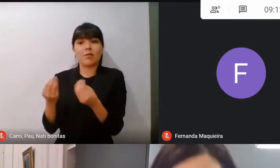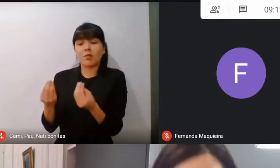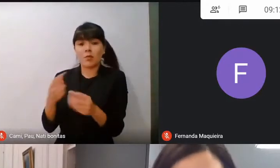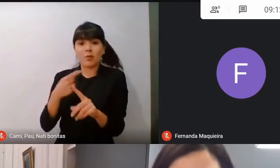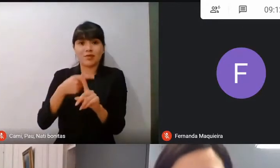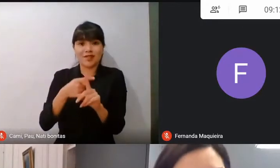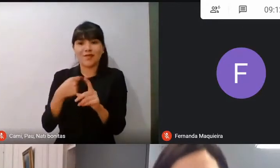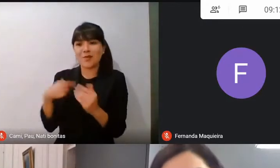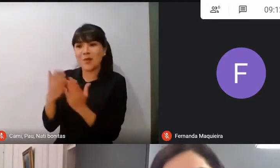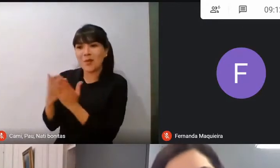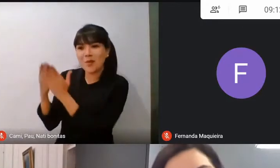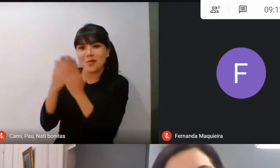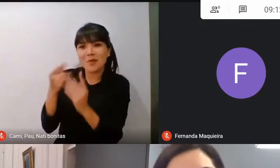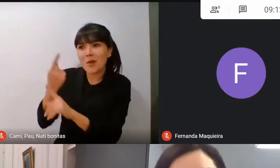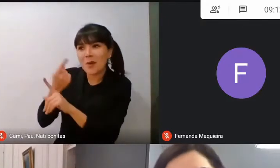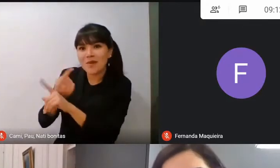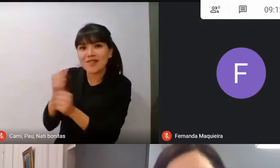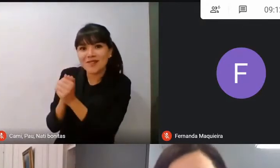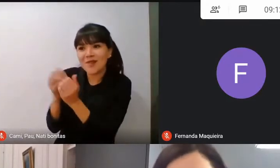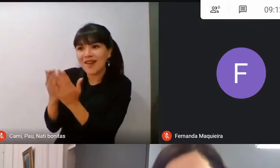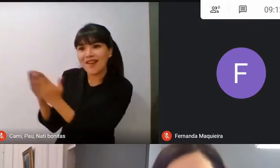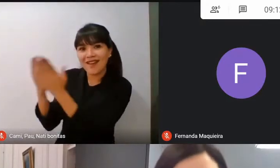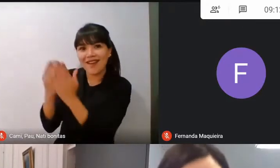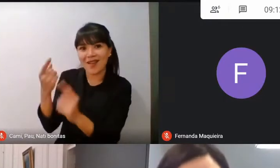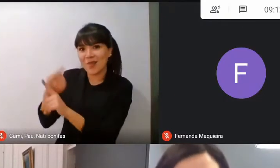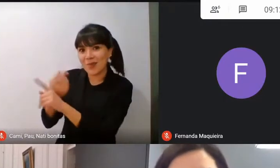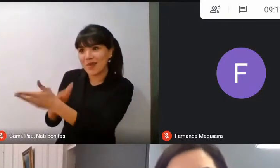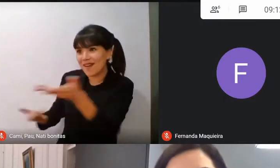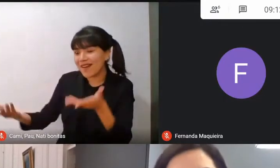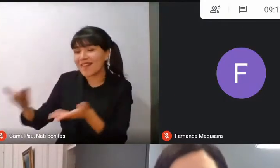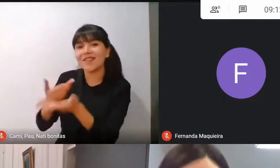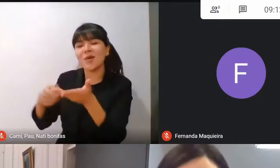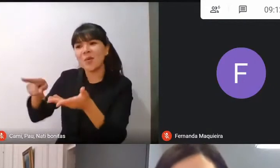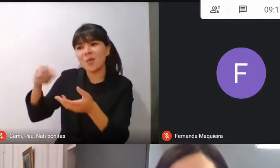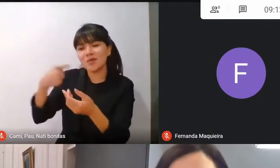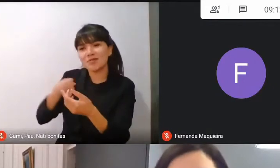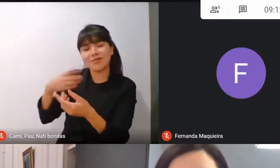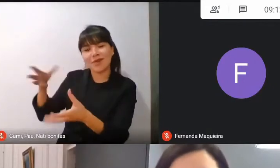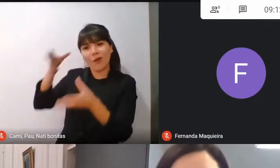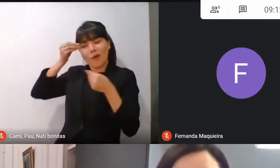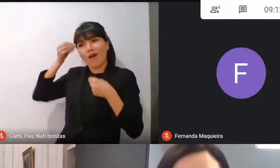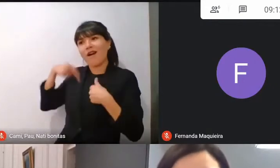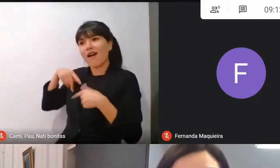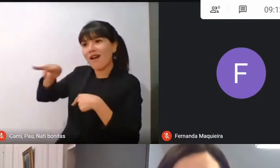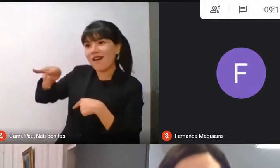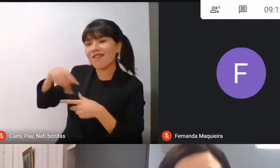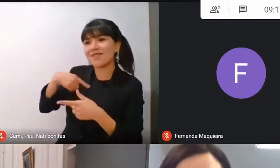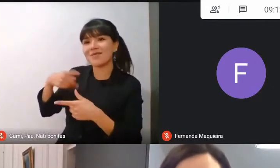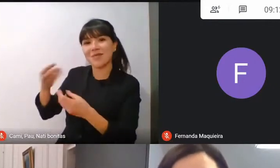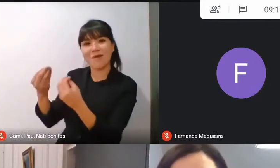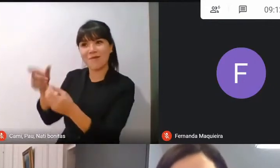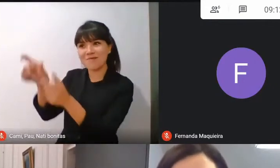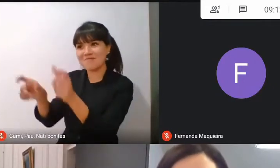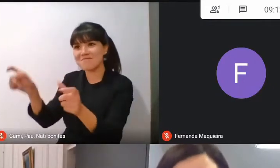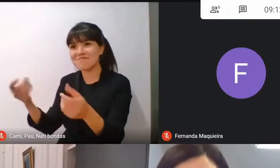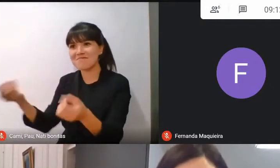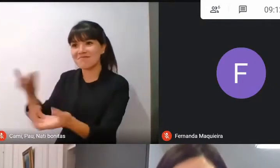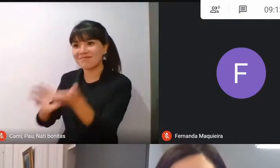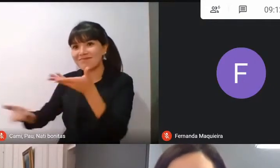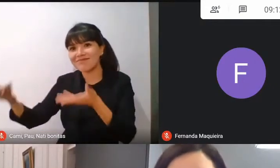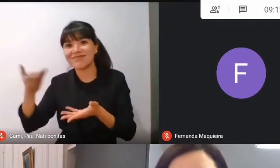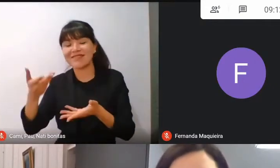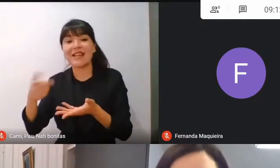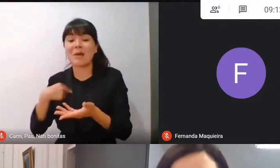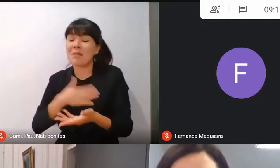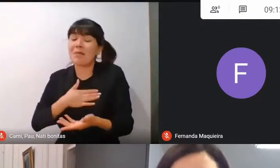estudiantes. Uno siempre aprende de su generosidad, de su empatía y es un orgullo para mí dirigir la educación